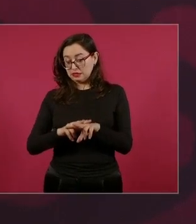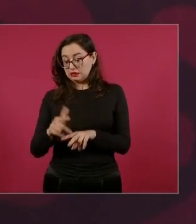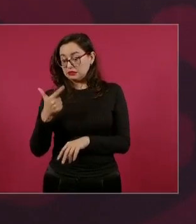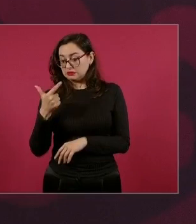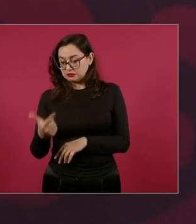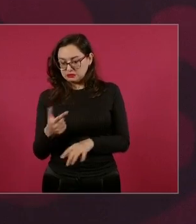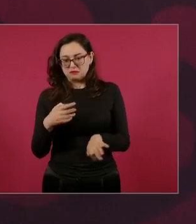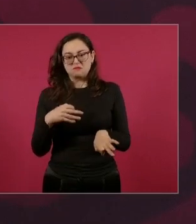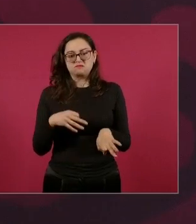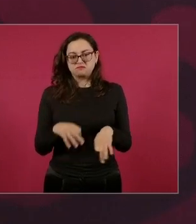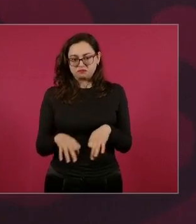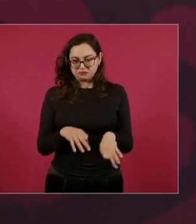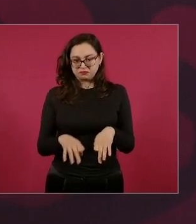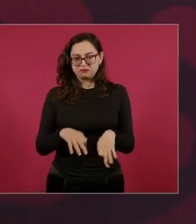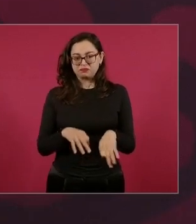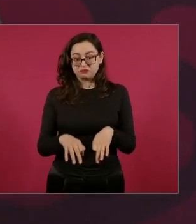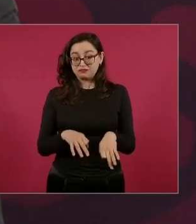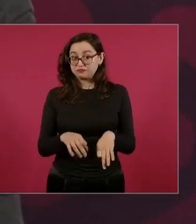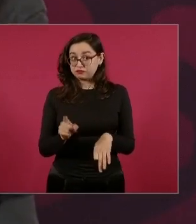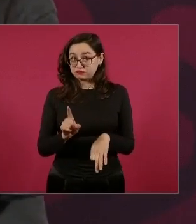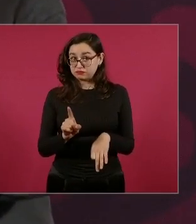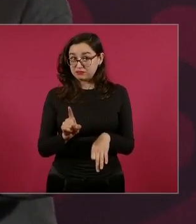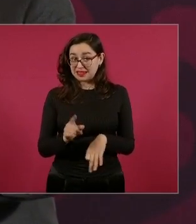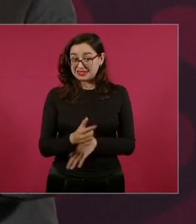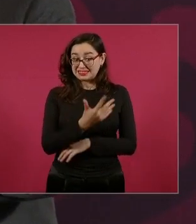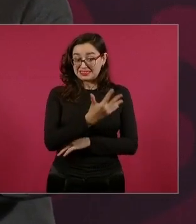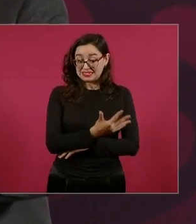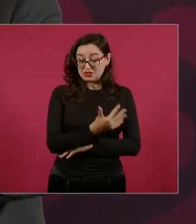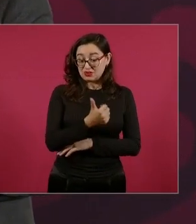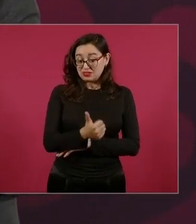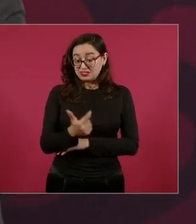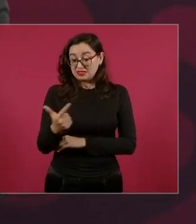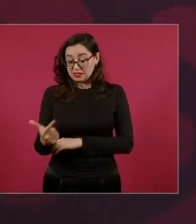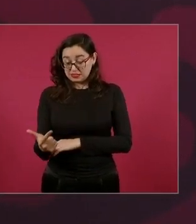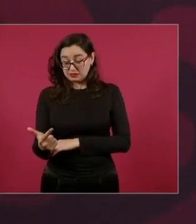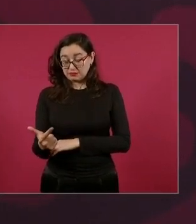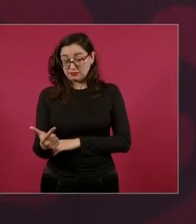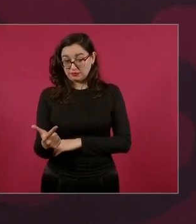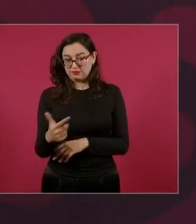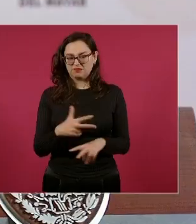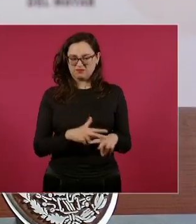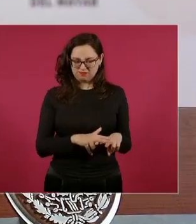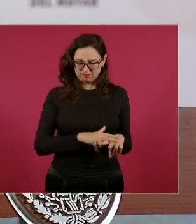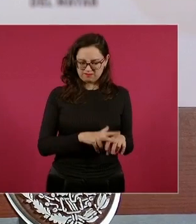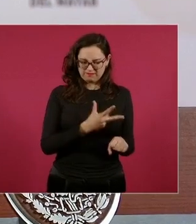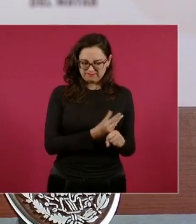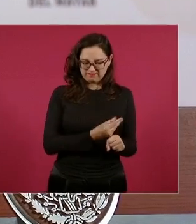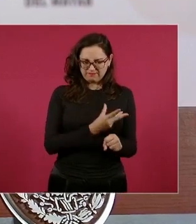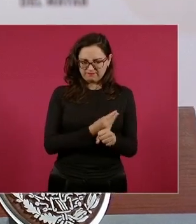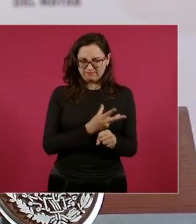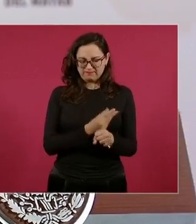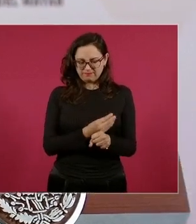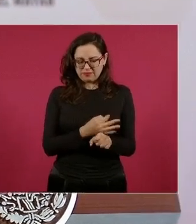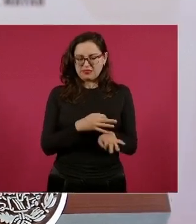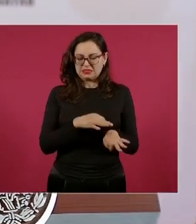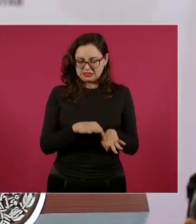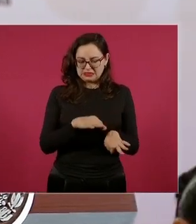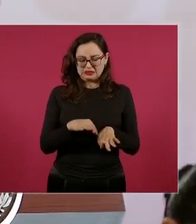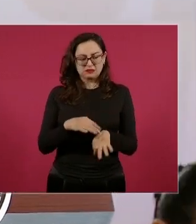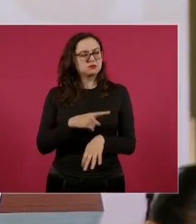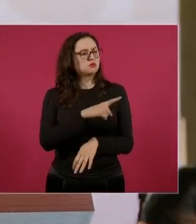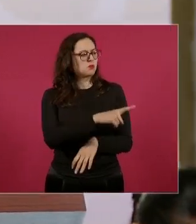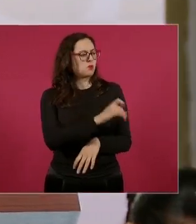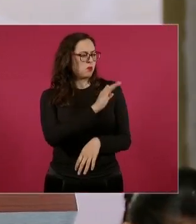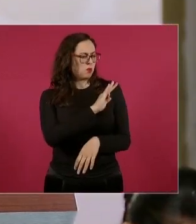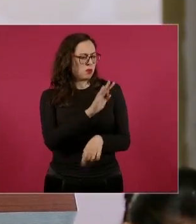tres, cinco, seis y siete. A ver si de favor